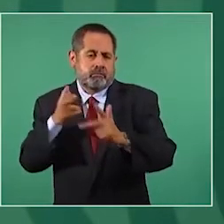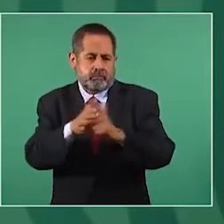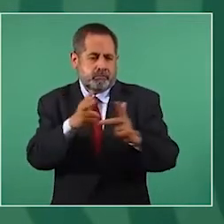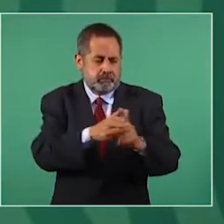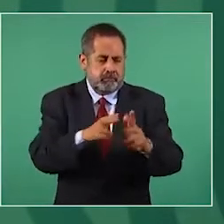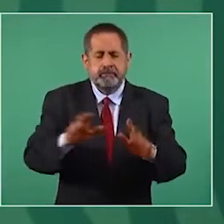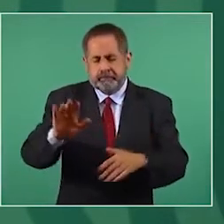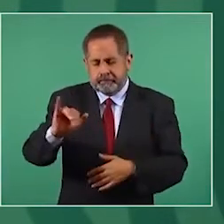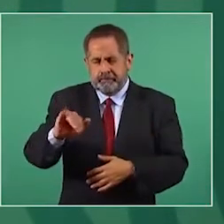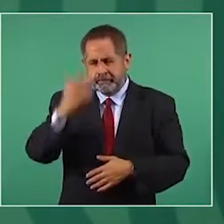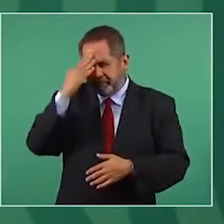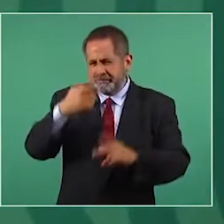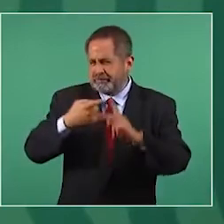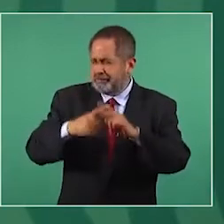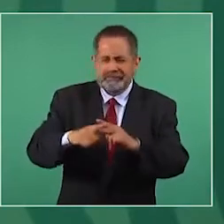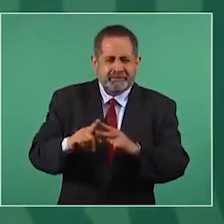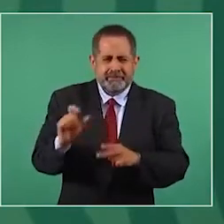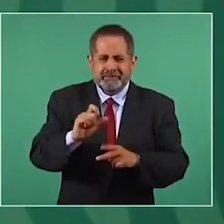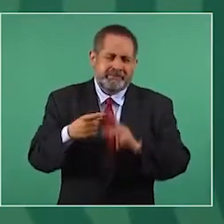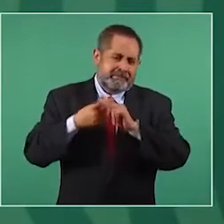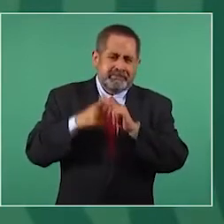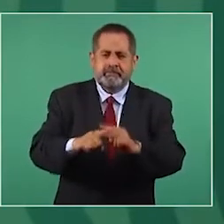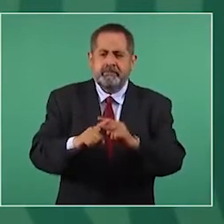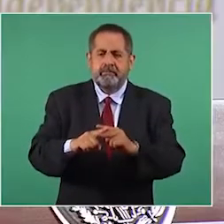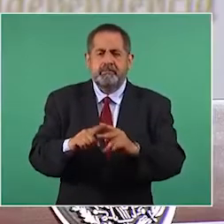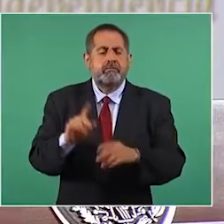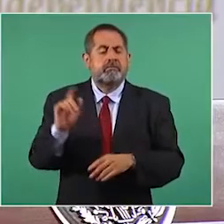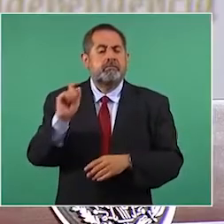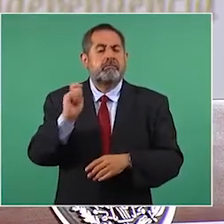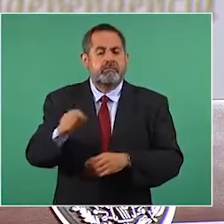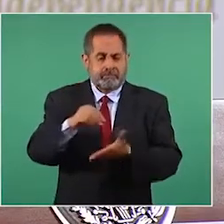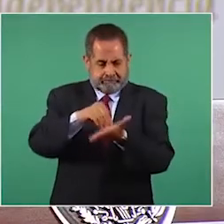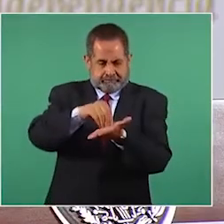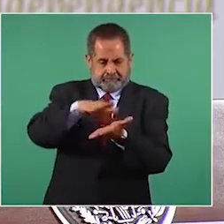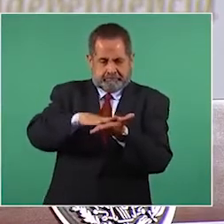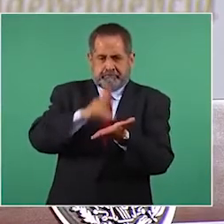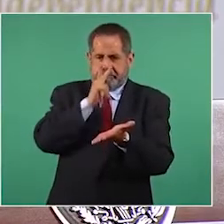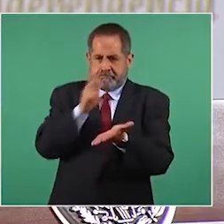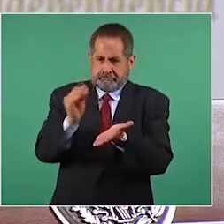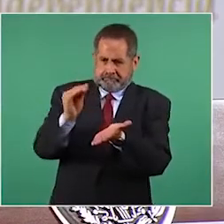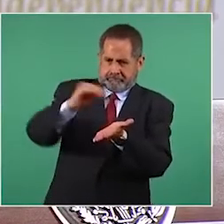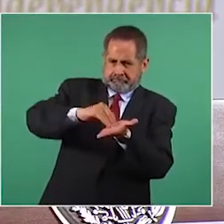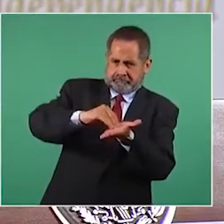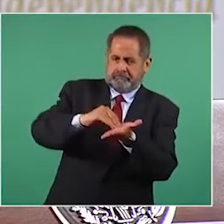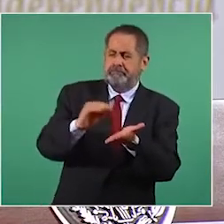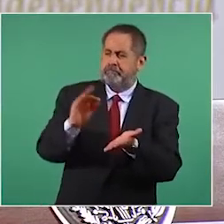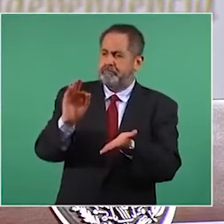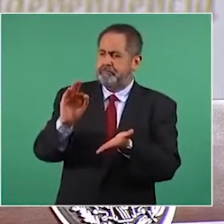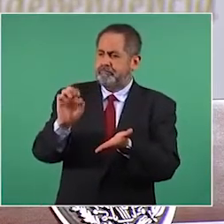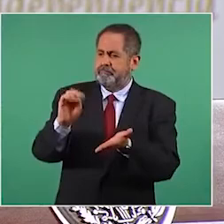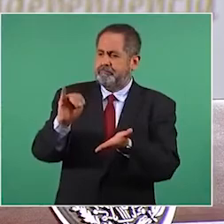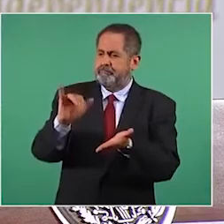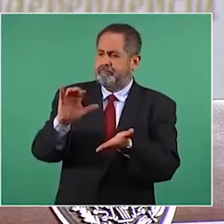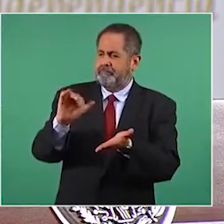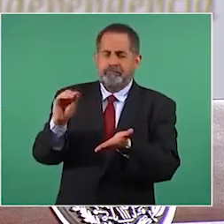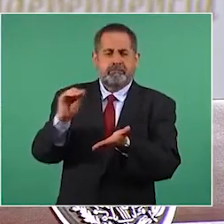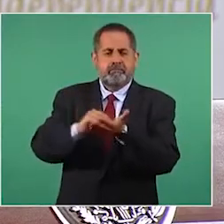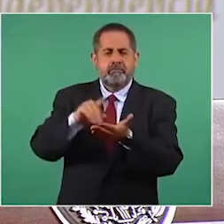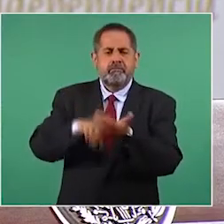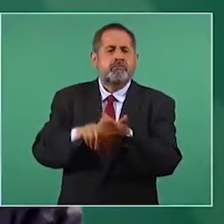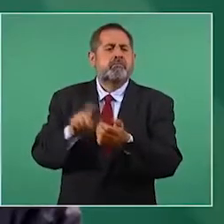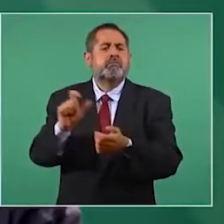cuándo empezó a tipificarse como feminicidio